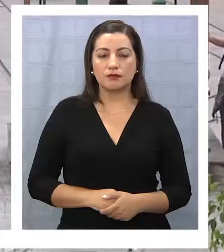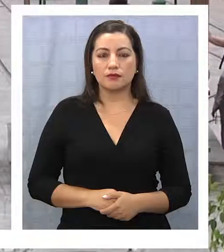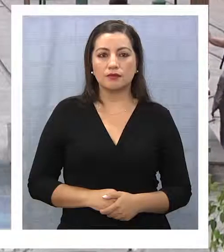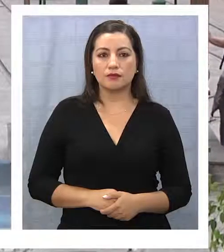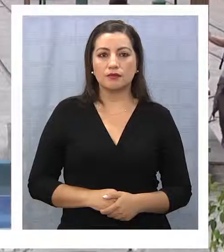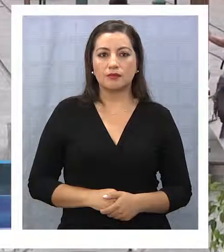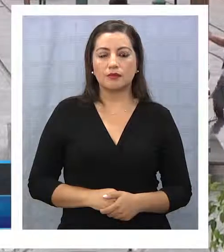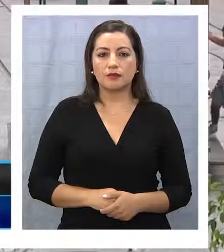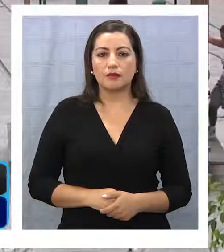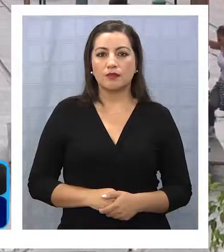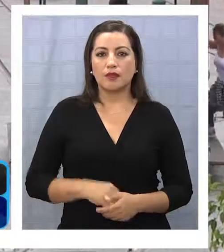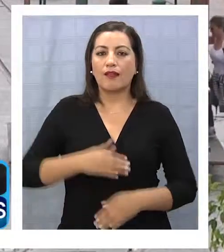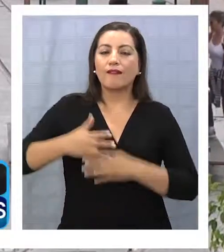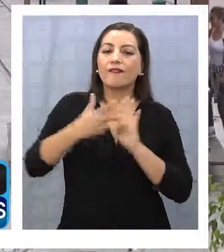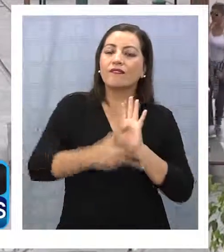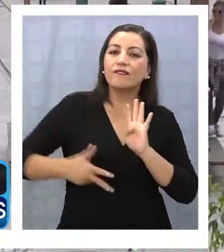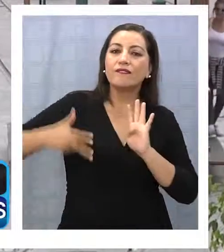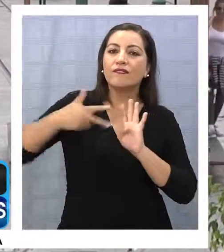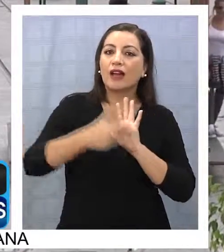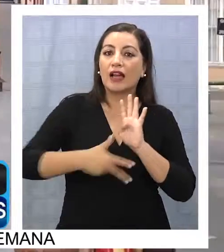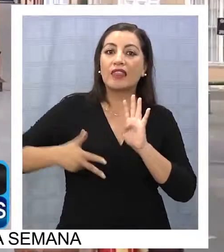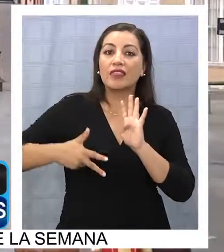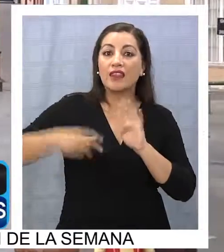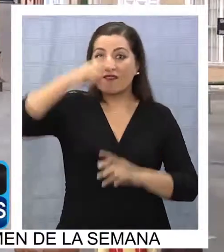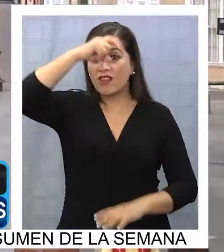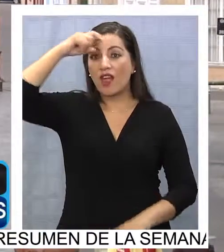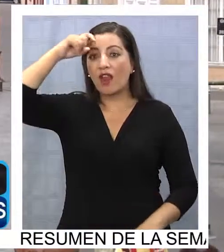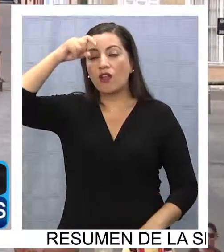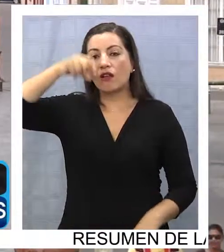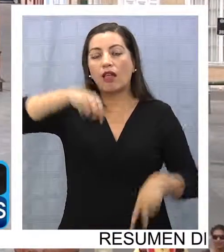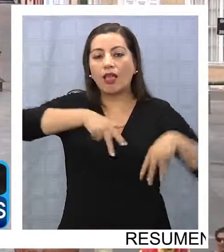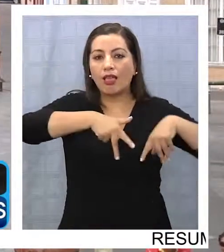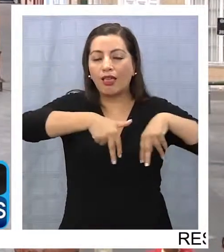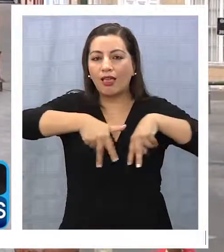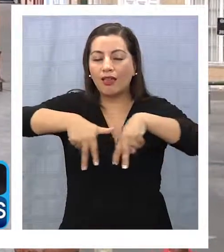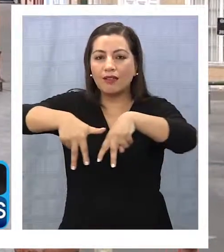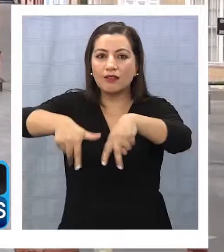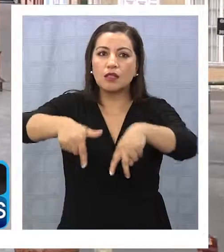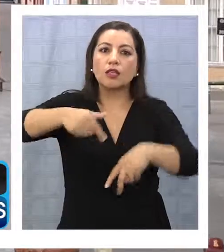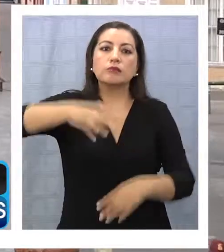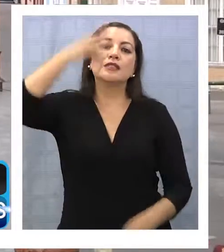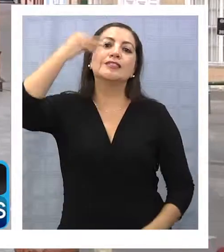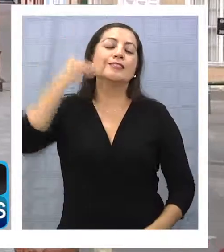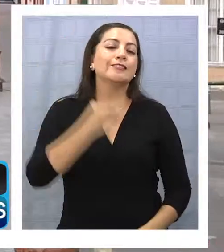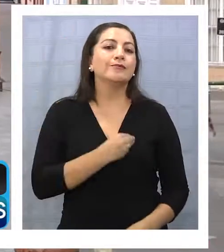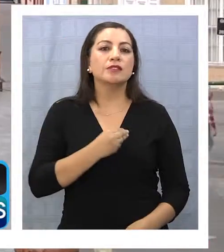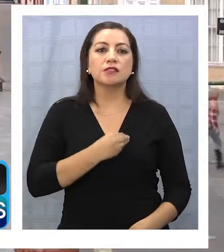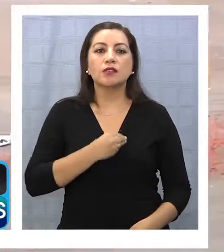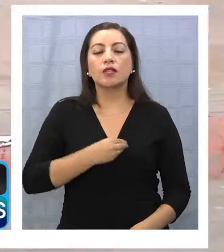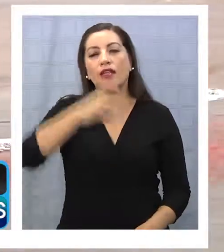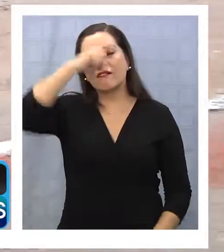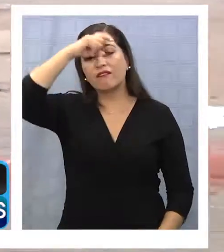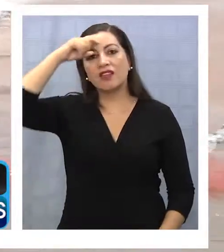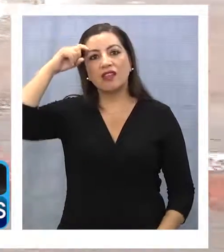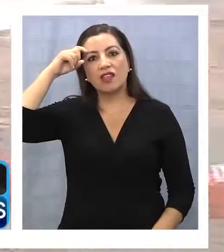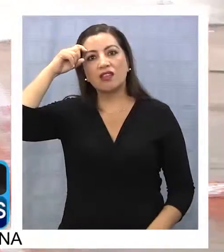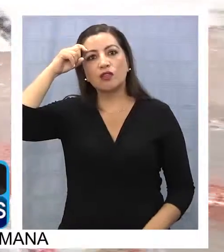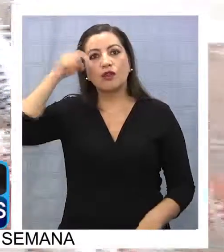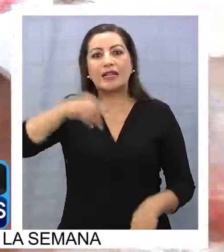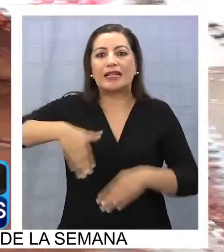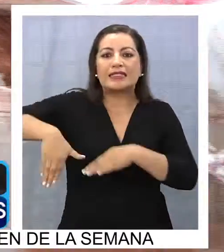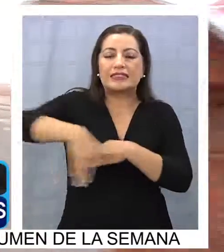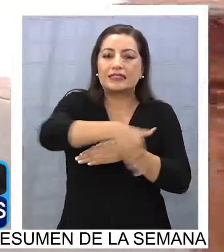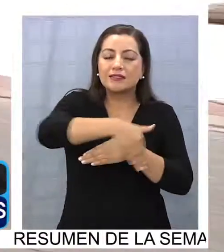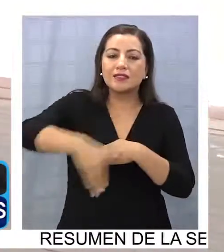Una caminata por el Paseo Vaquedano no puede faltar en estos días de verano. Lo lamentable es que justo en temporada estival, las veredas de esta zona